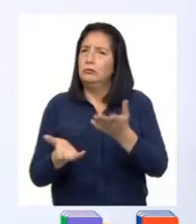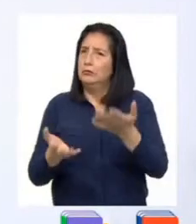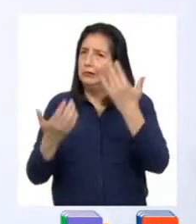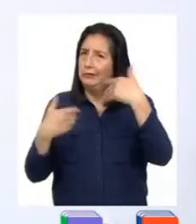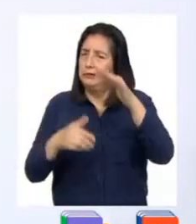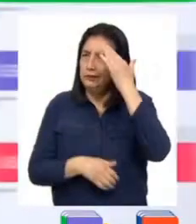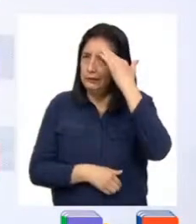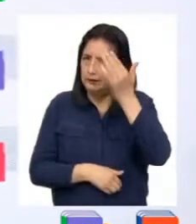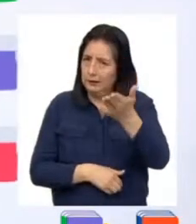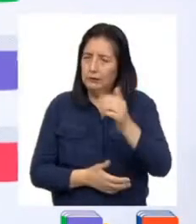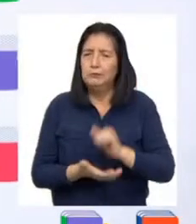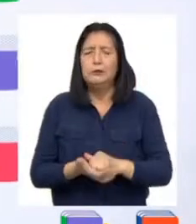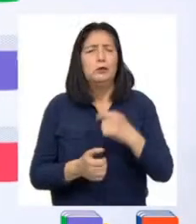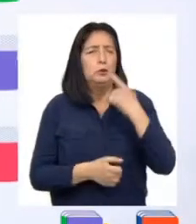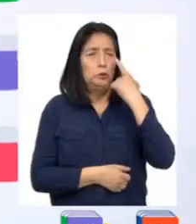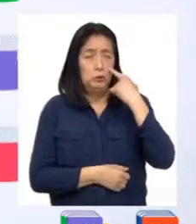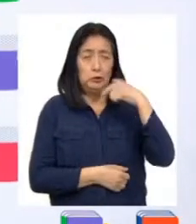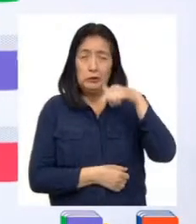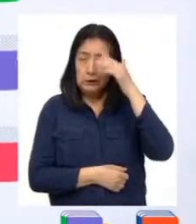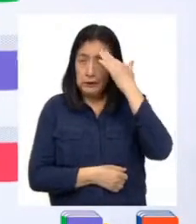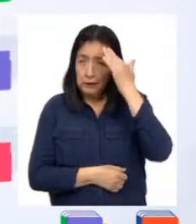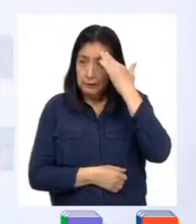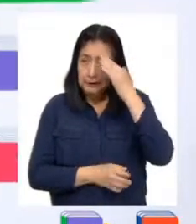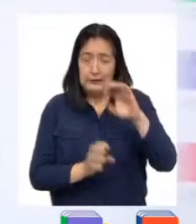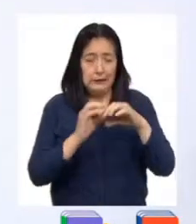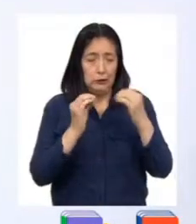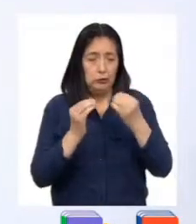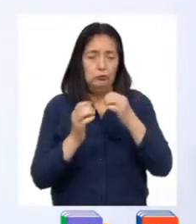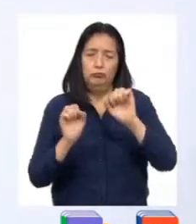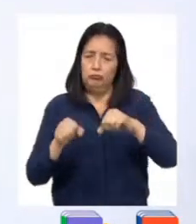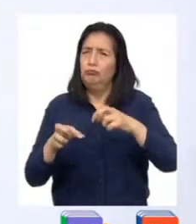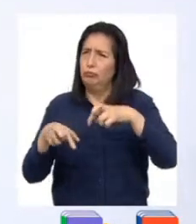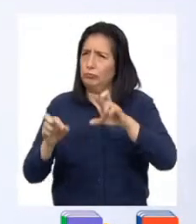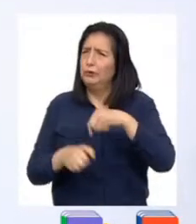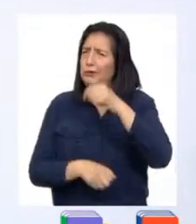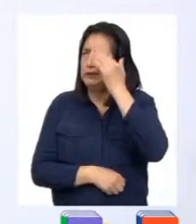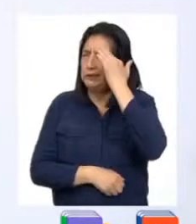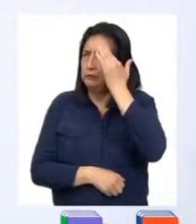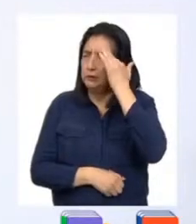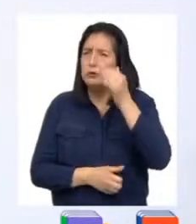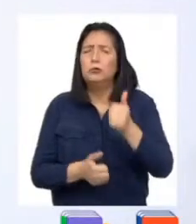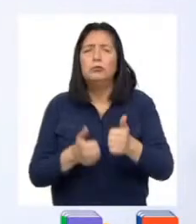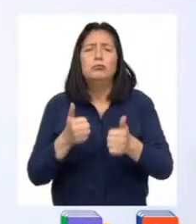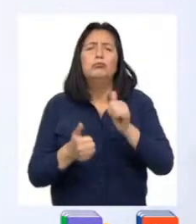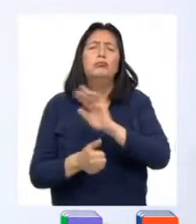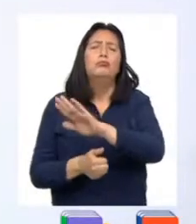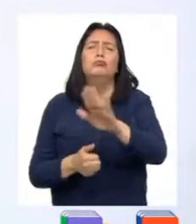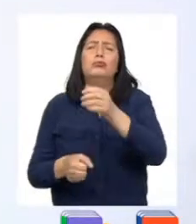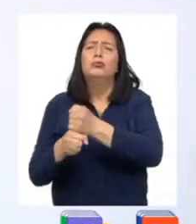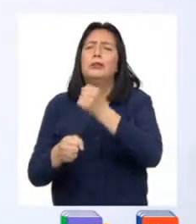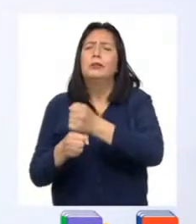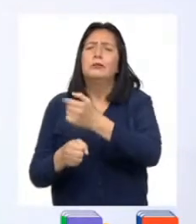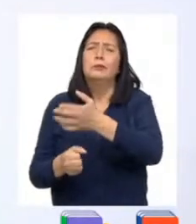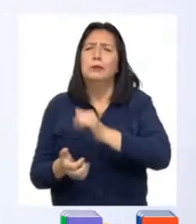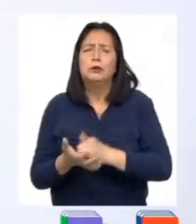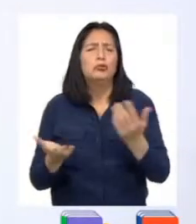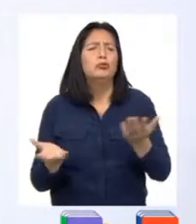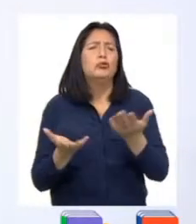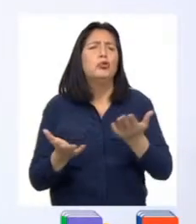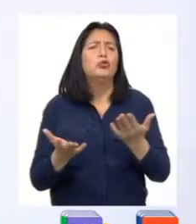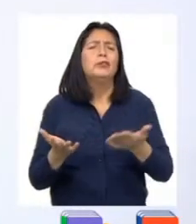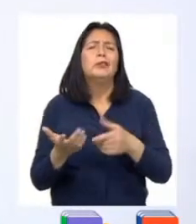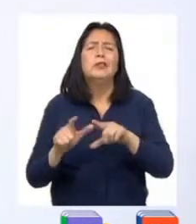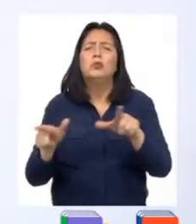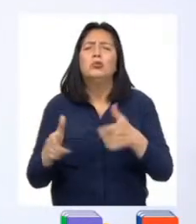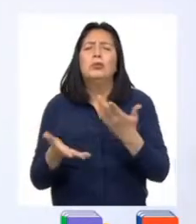sabemos, conocer estas instituciones nos permite saber cuáles son sus funciones, dónde se encuentran